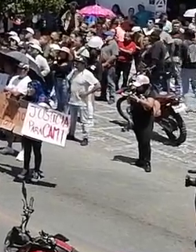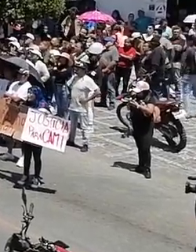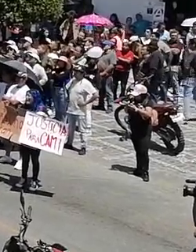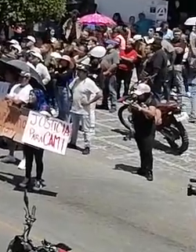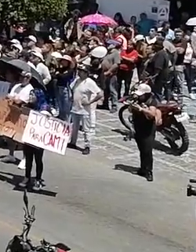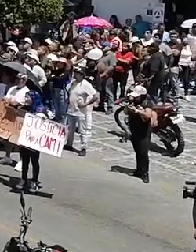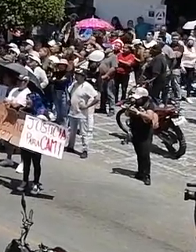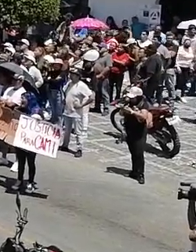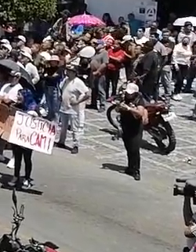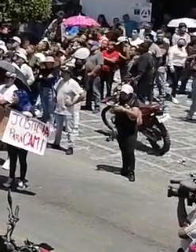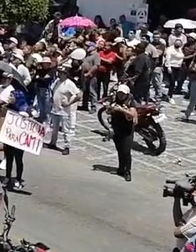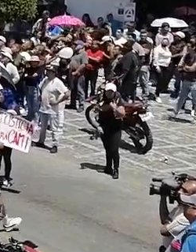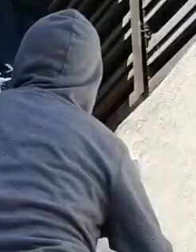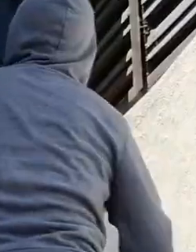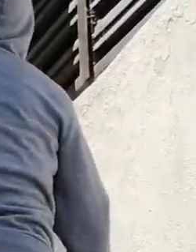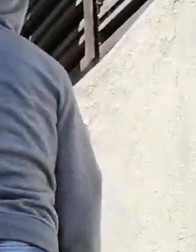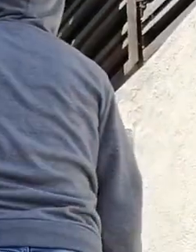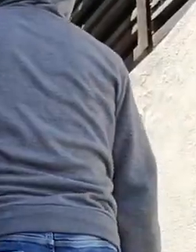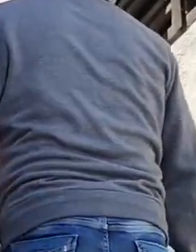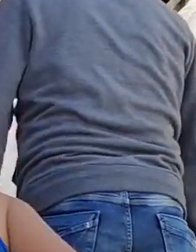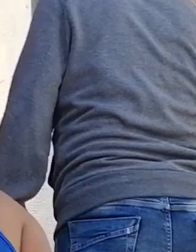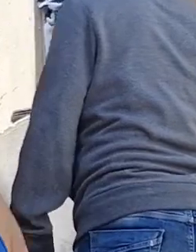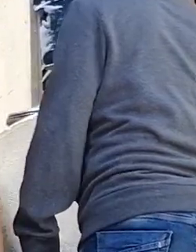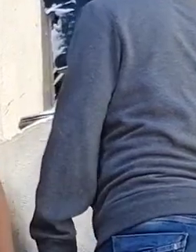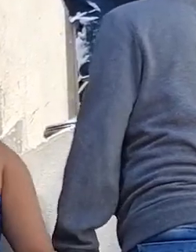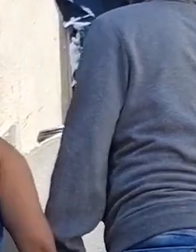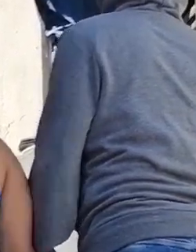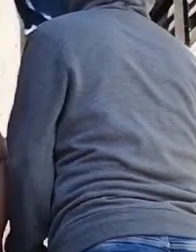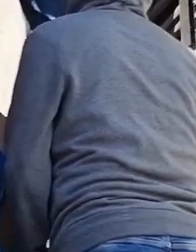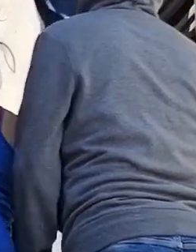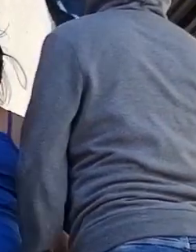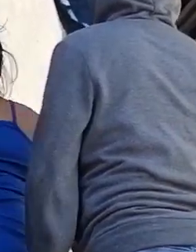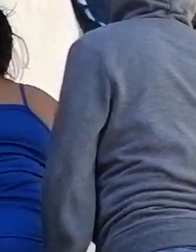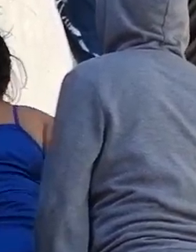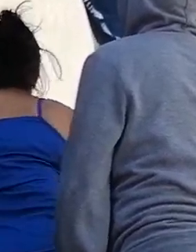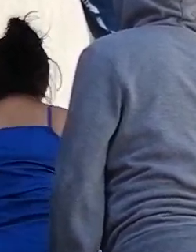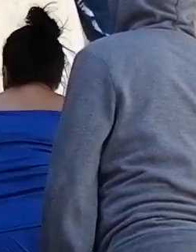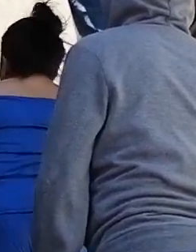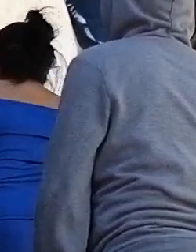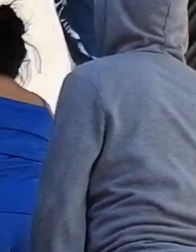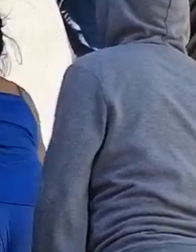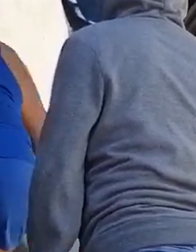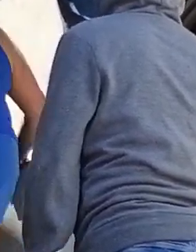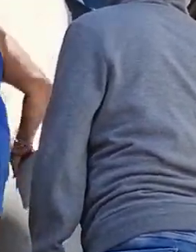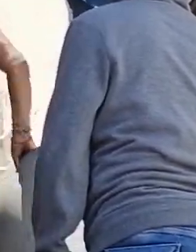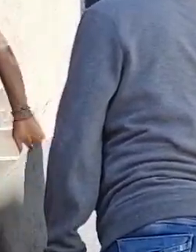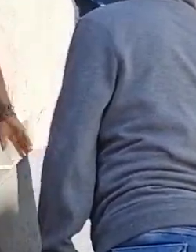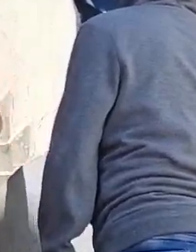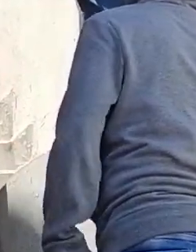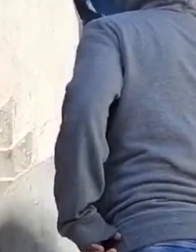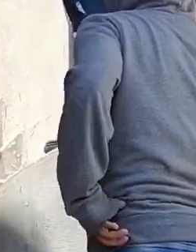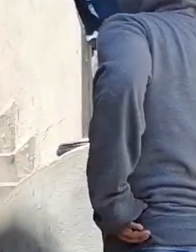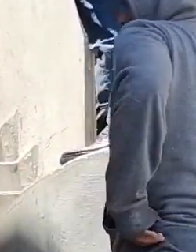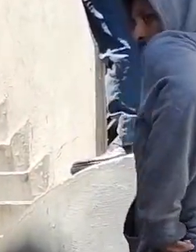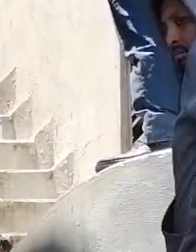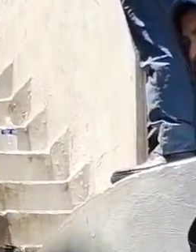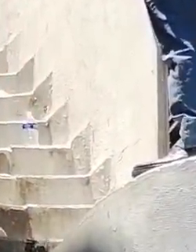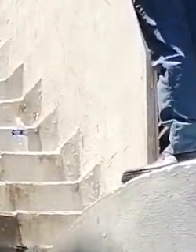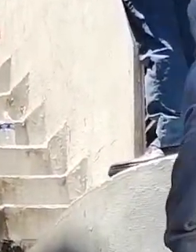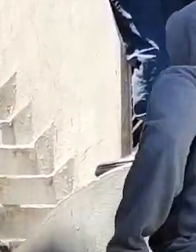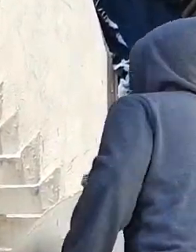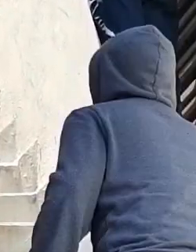apoyo con el gobierno de Guerrero para que el caso no quede impune. RTG Noticias, Raimundo Ruiz.